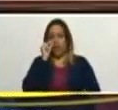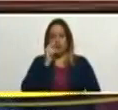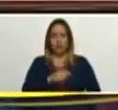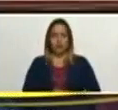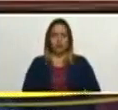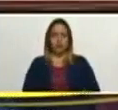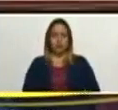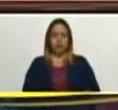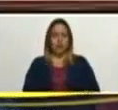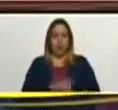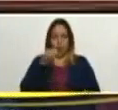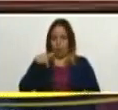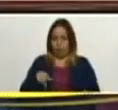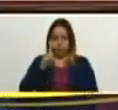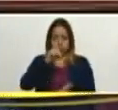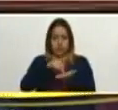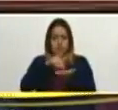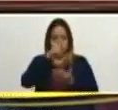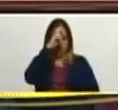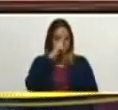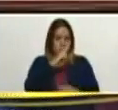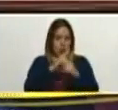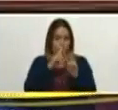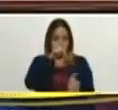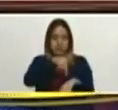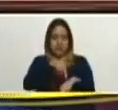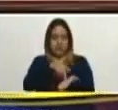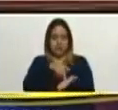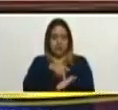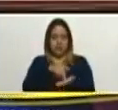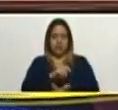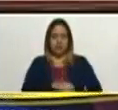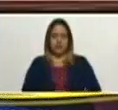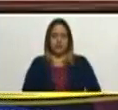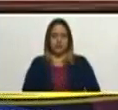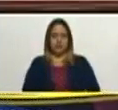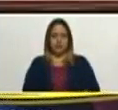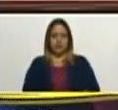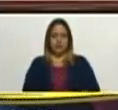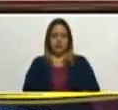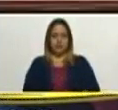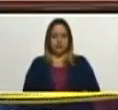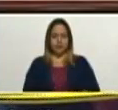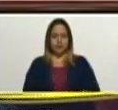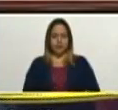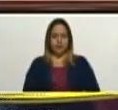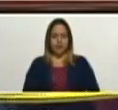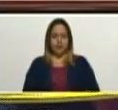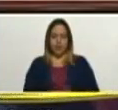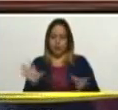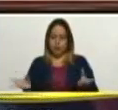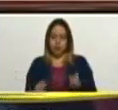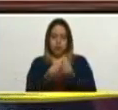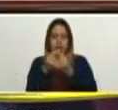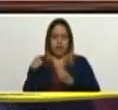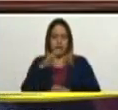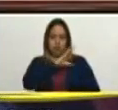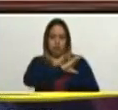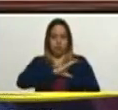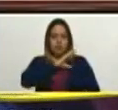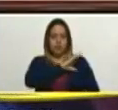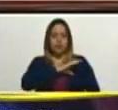honran este salón Boyacá con su presencia y el acompañamiento de esta comisión.